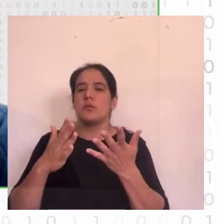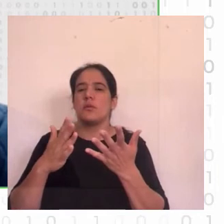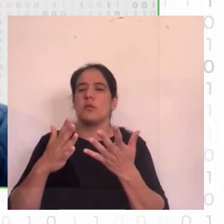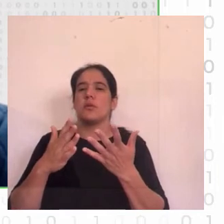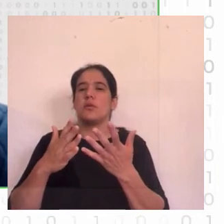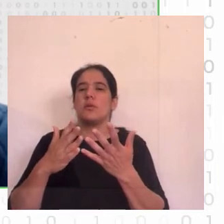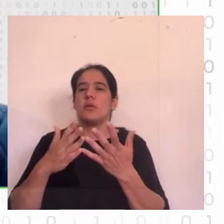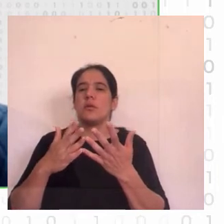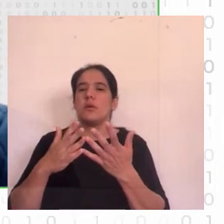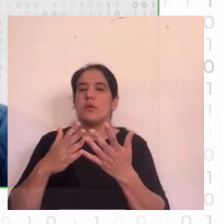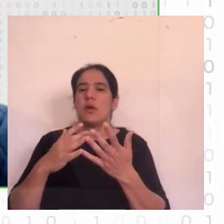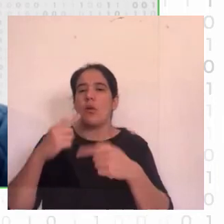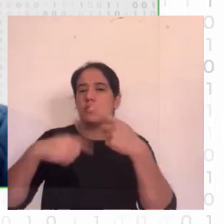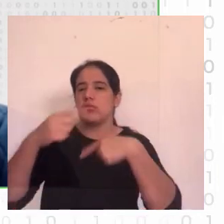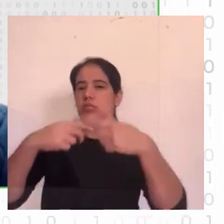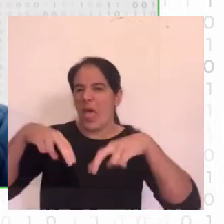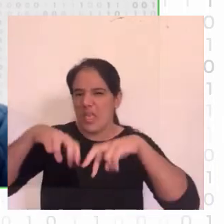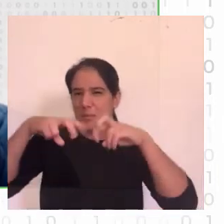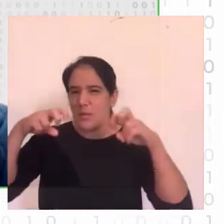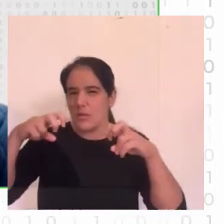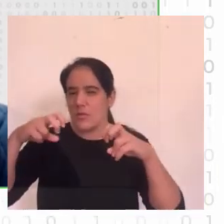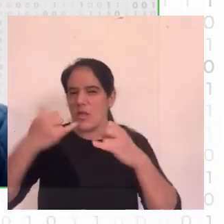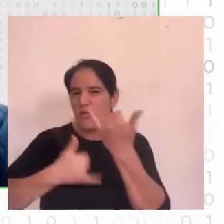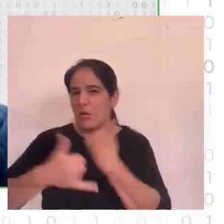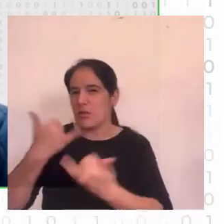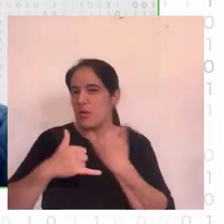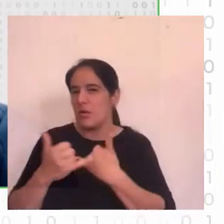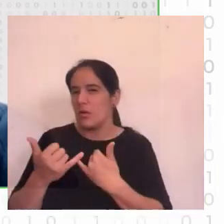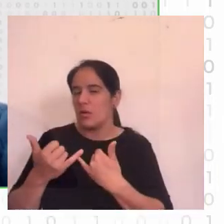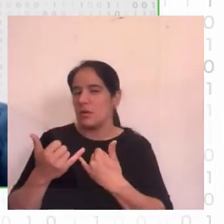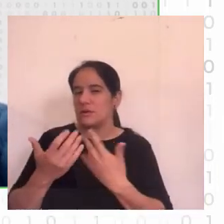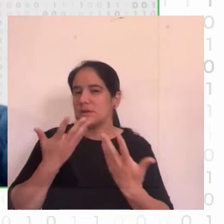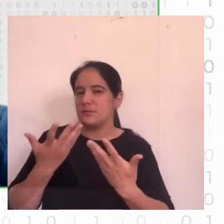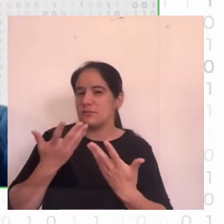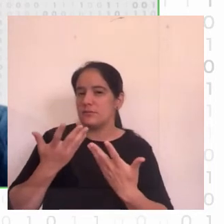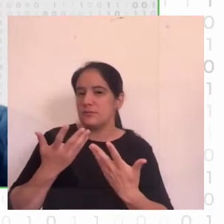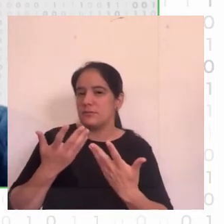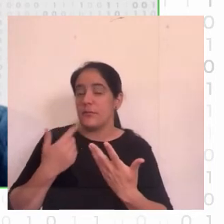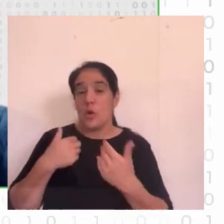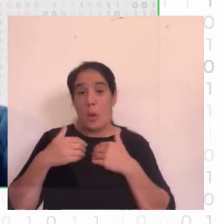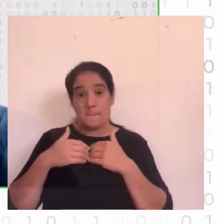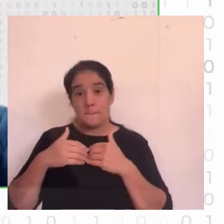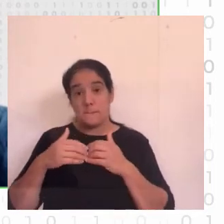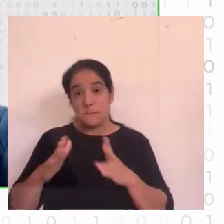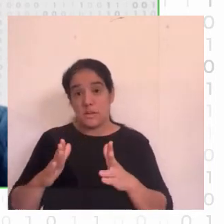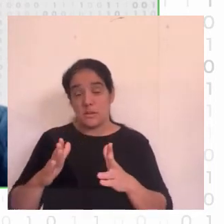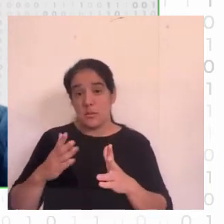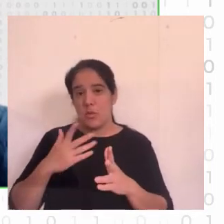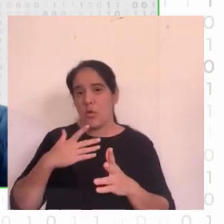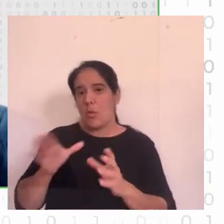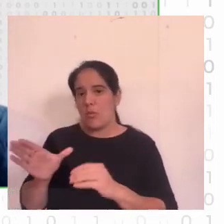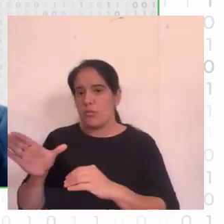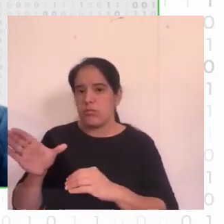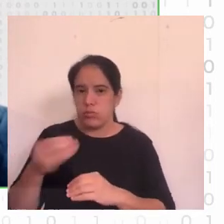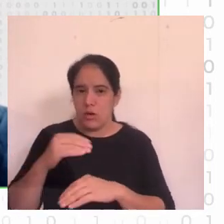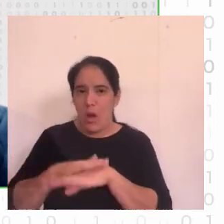hacer todo este proceso de análisis? bien en realidad al principio la bajada de datos al principio